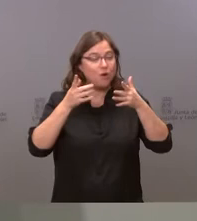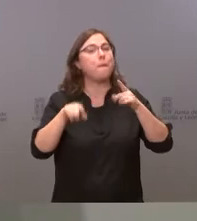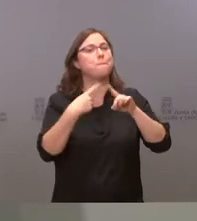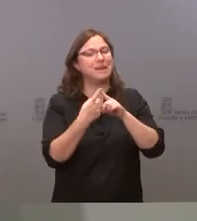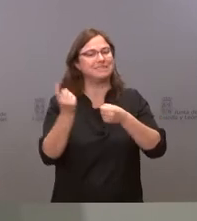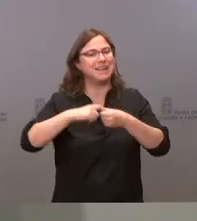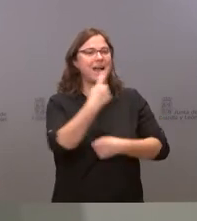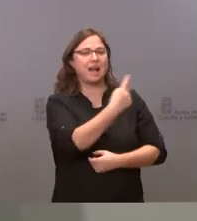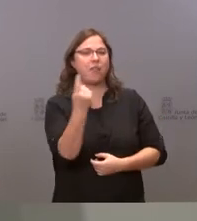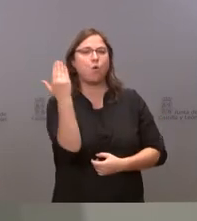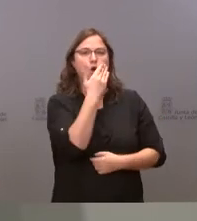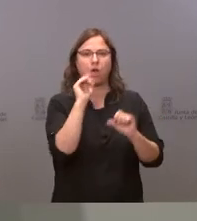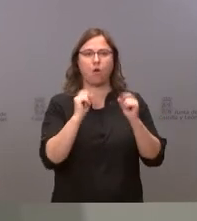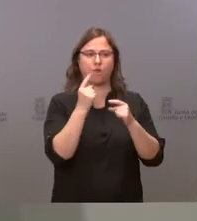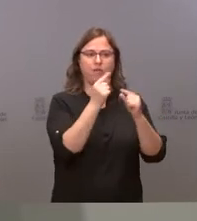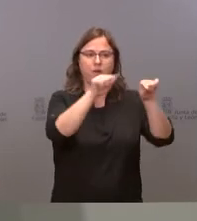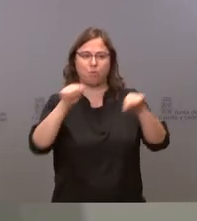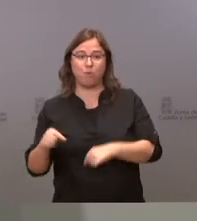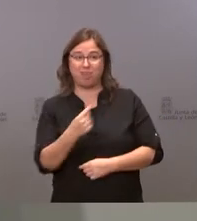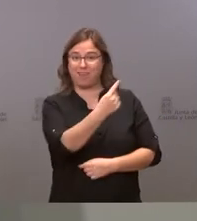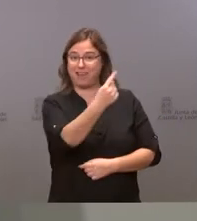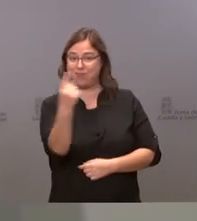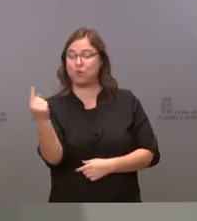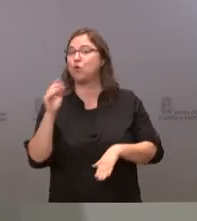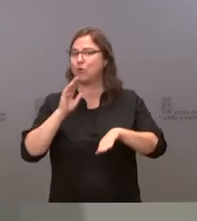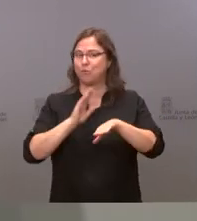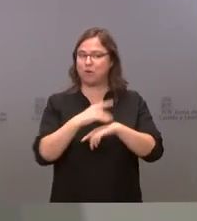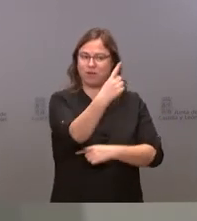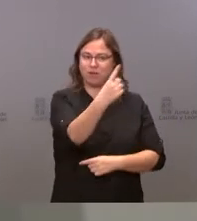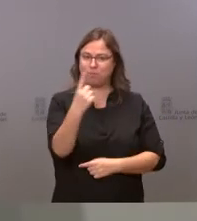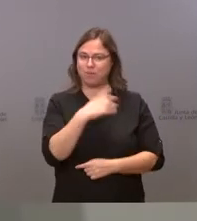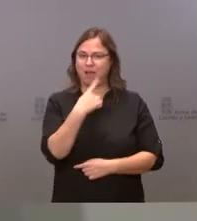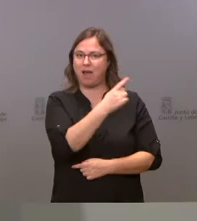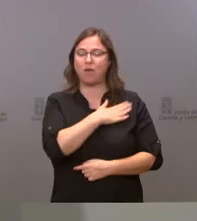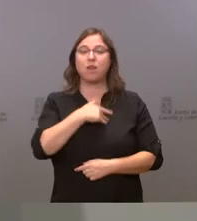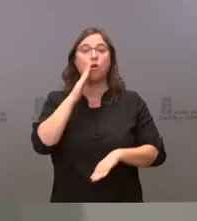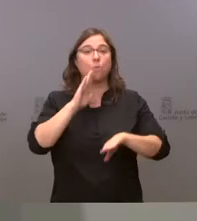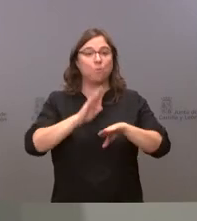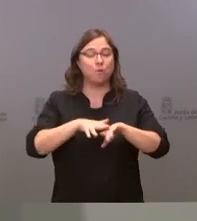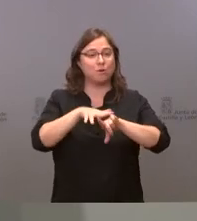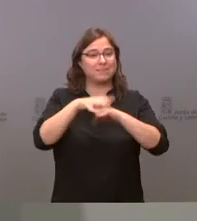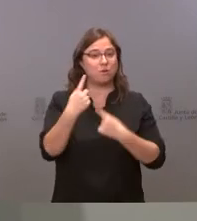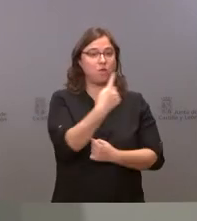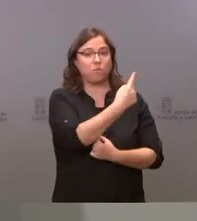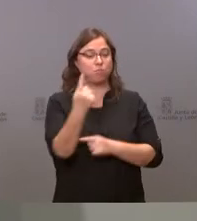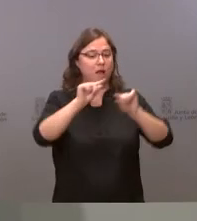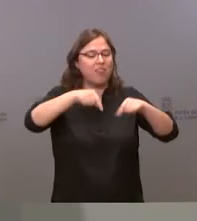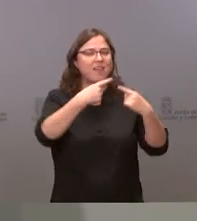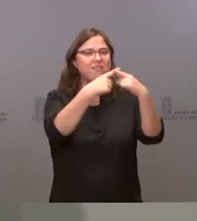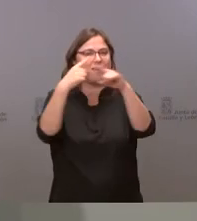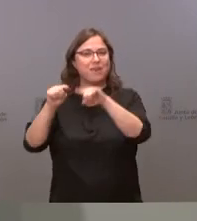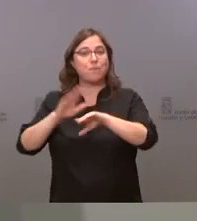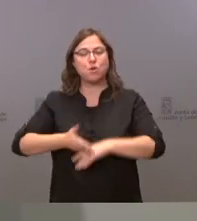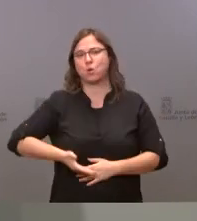ellos porque la situación en cada provincia es diferente y para nosotros es muy importante contar con la presencia